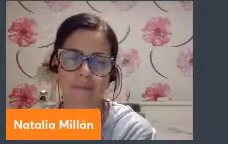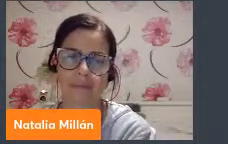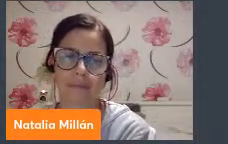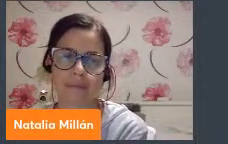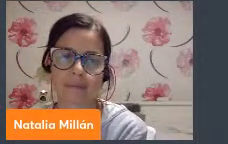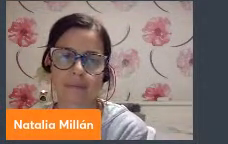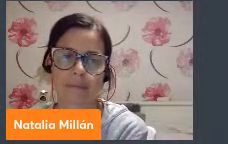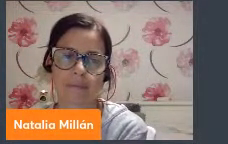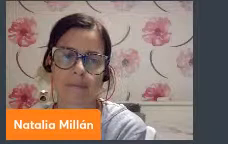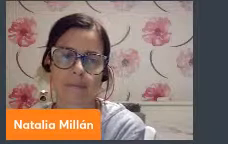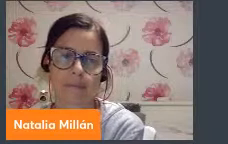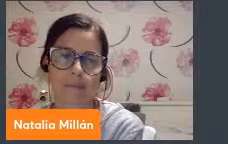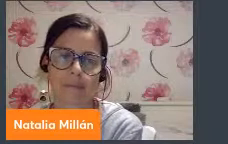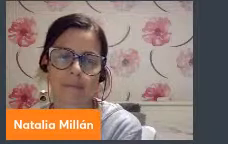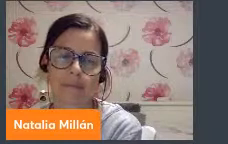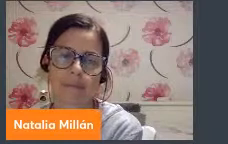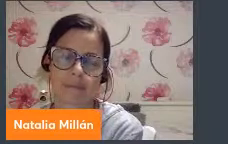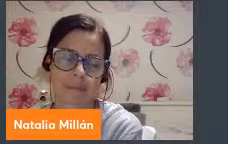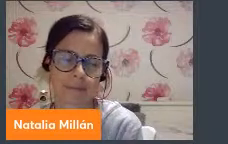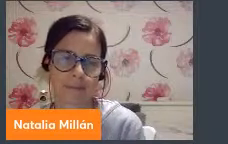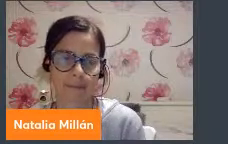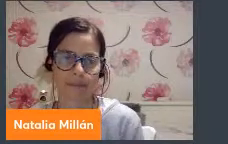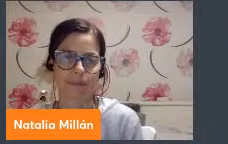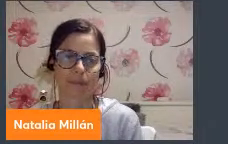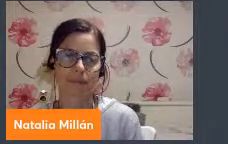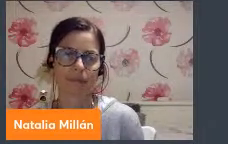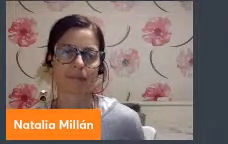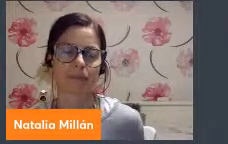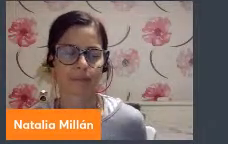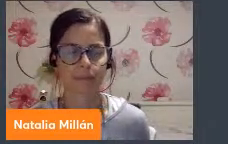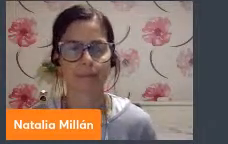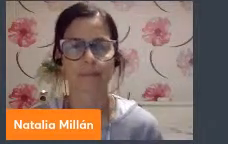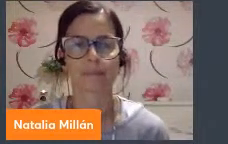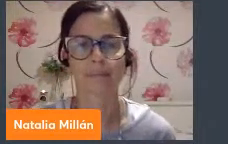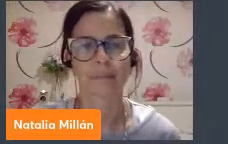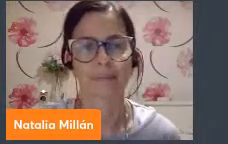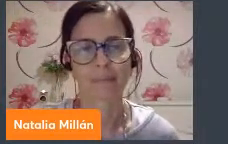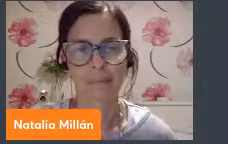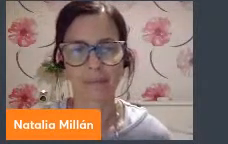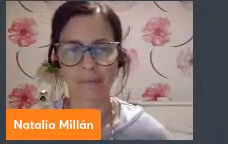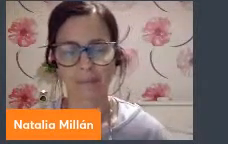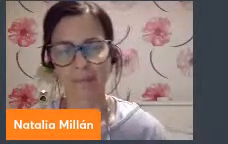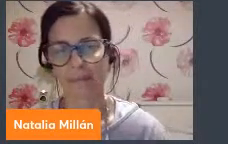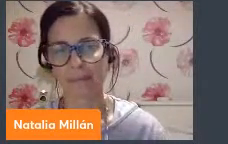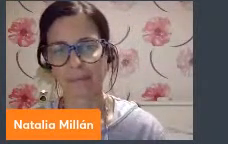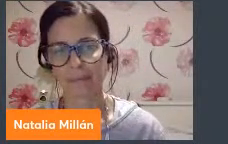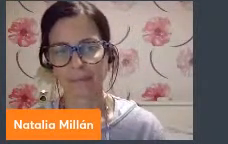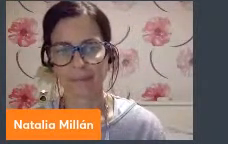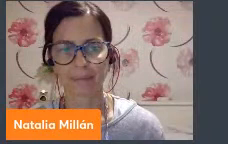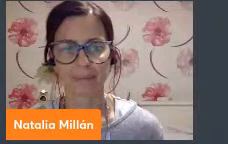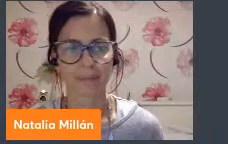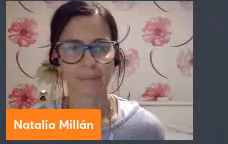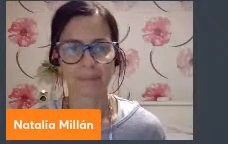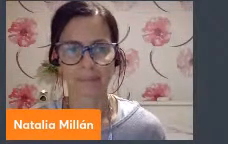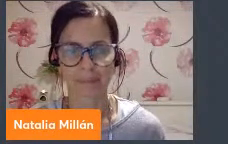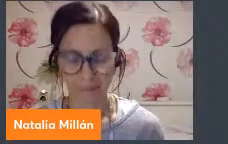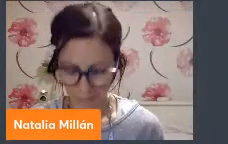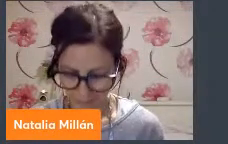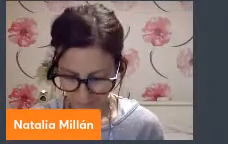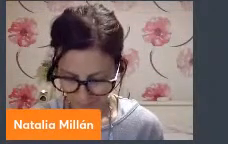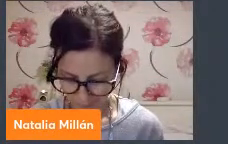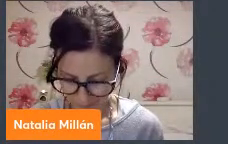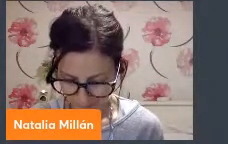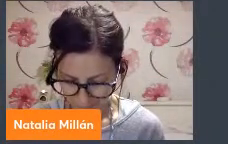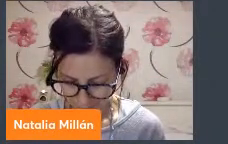del feminismo por lo tanto nuestros principios siempre van a ser para la colaboración y actividades que sean representativas y democráticas